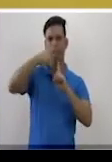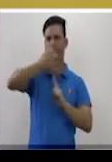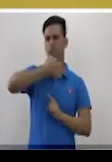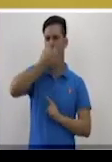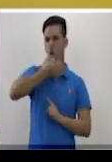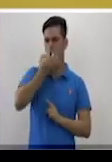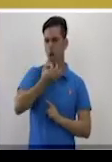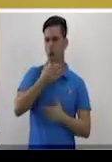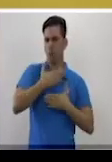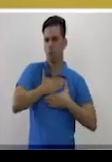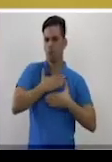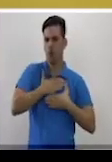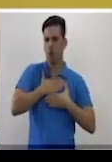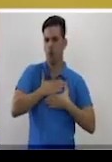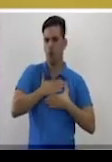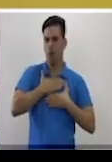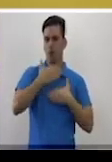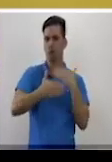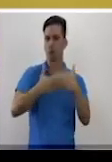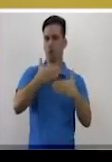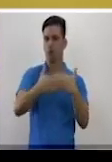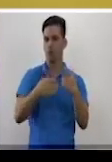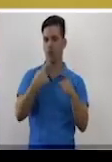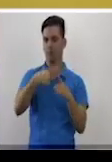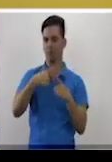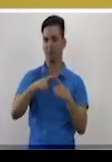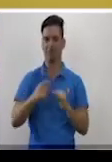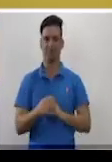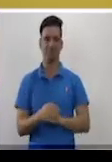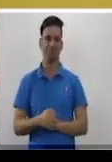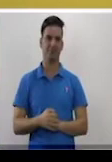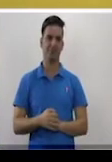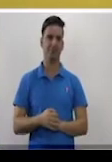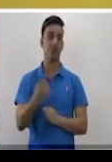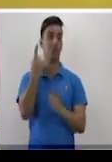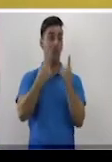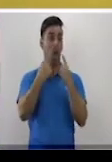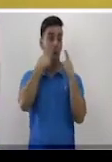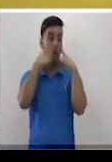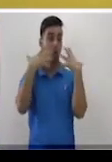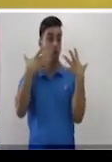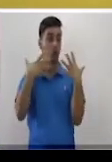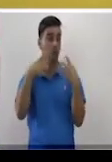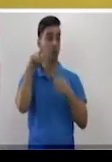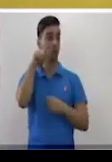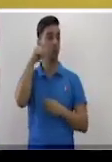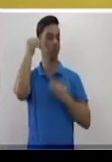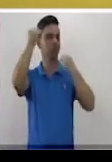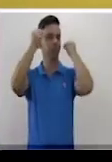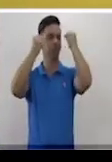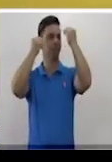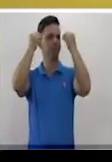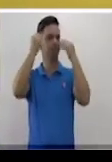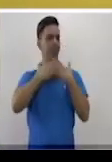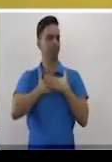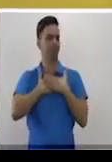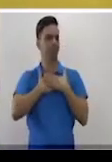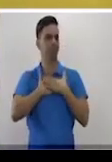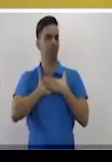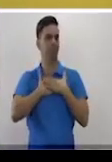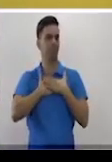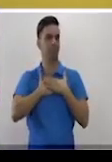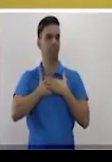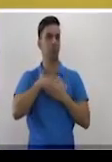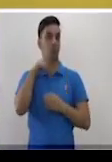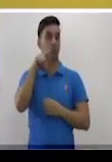propiedades, procedimientos, algoritmos. Y algo muy importante, tu razonamiento lógico, tu